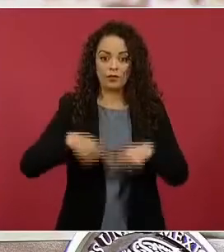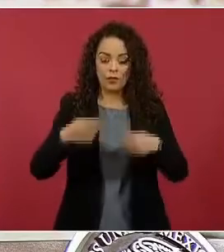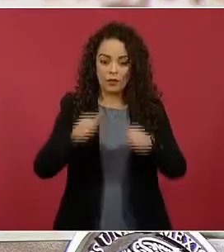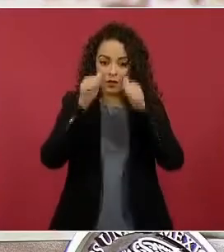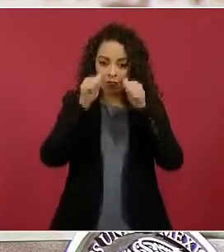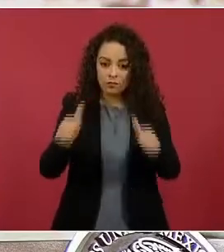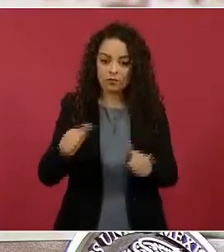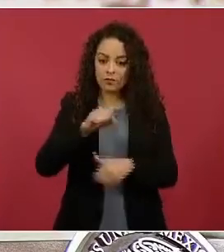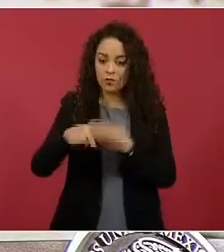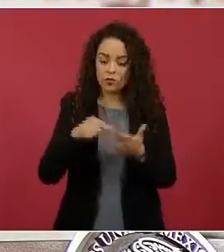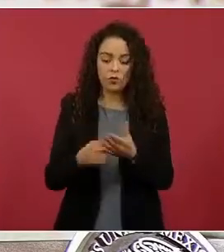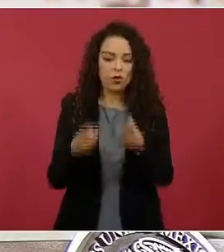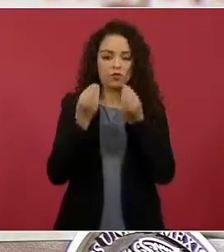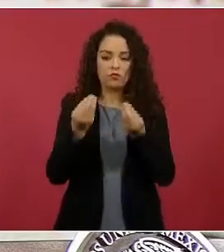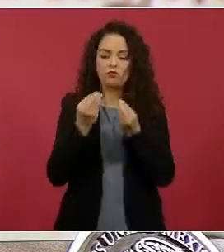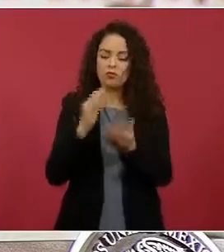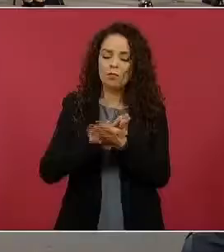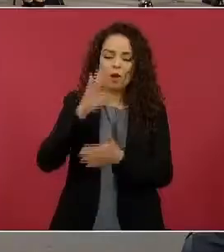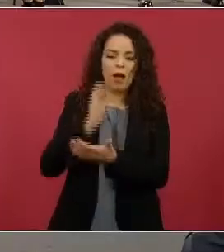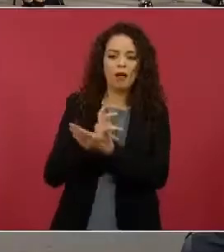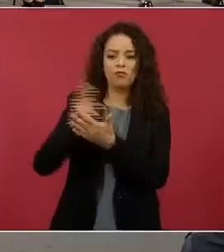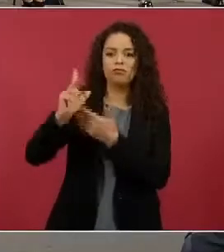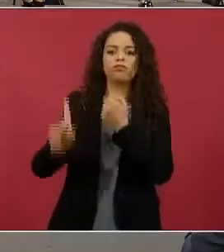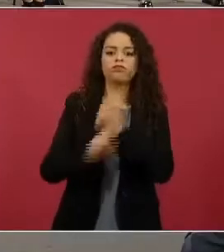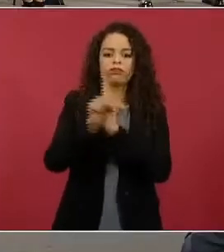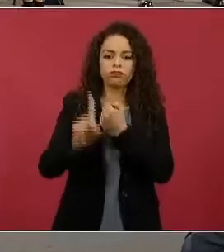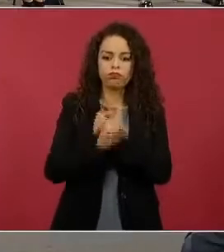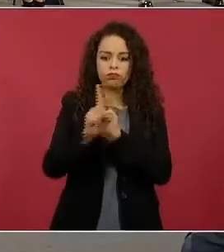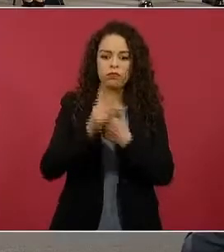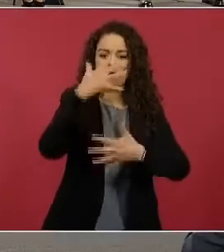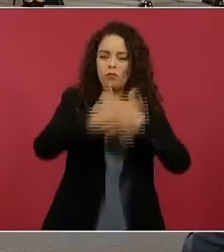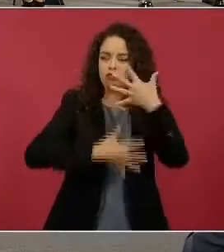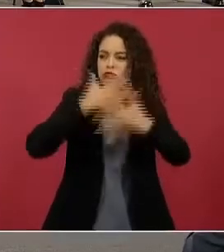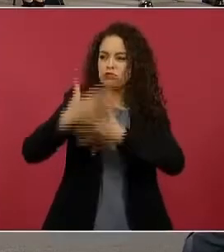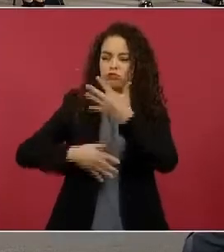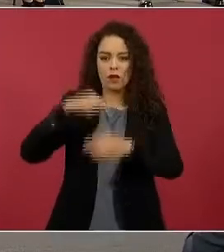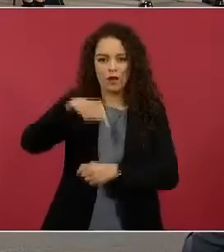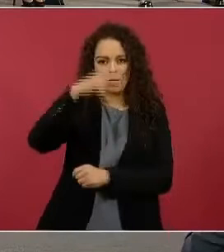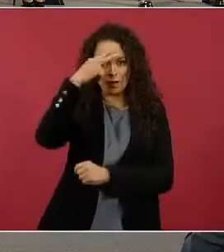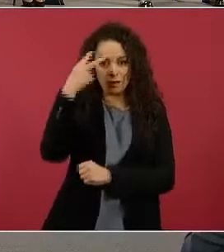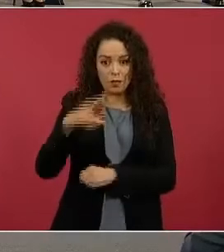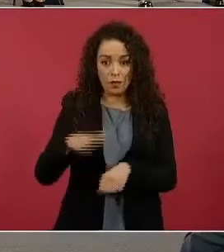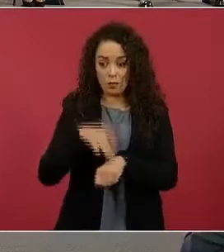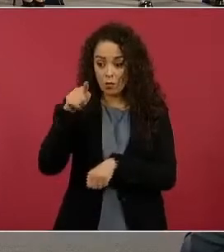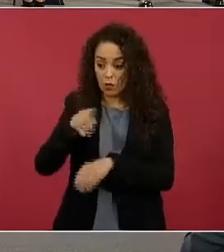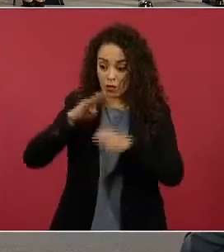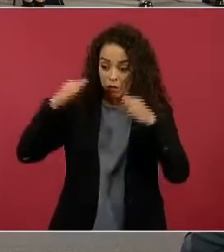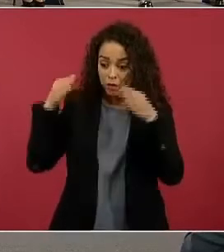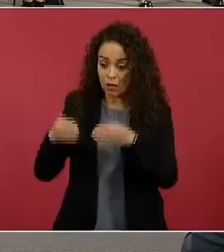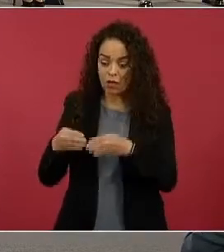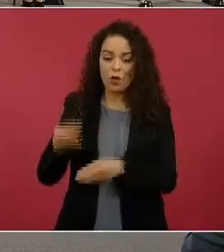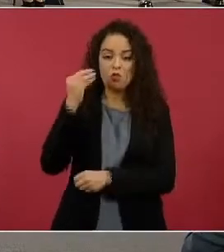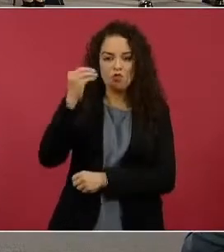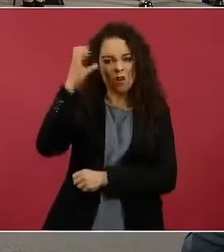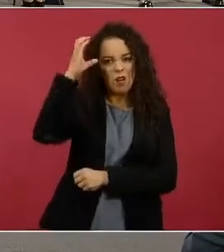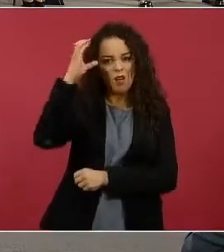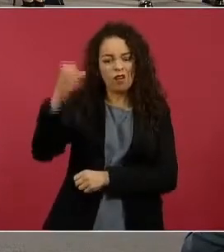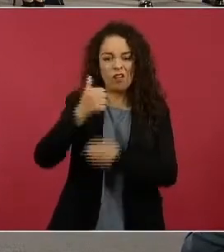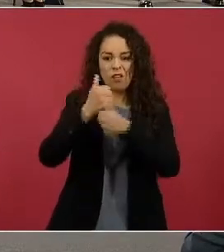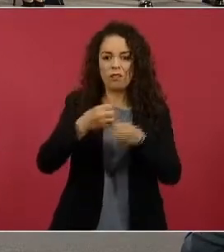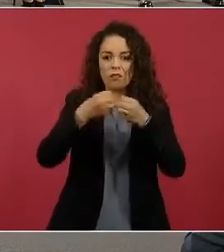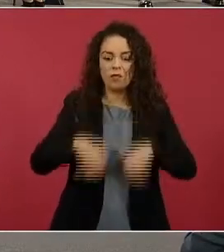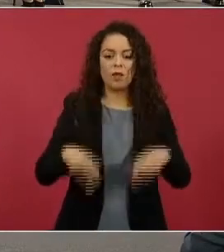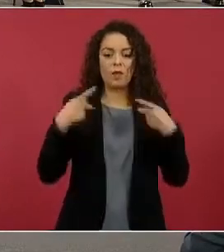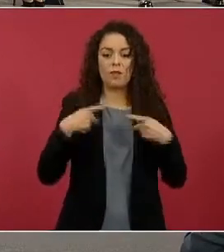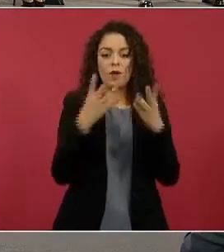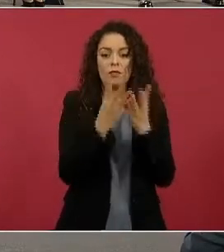zonas más problemáticas y conflictivas del país, porque ahí se han concentrado los niveles de violencia y desaparición